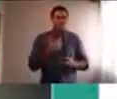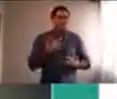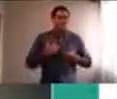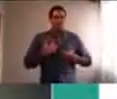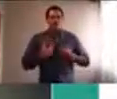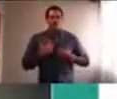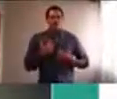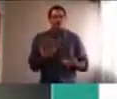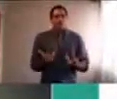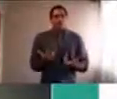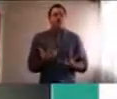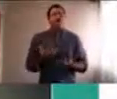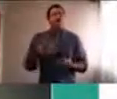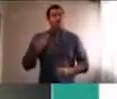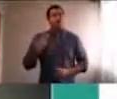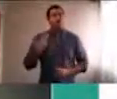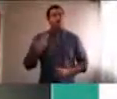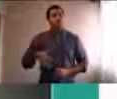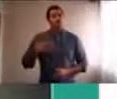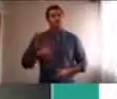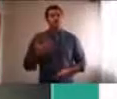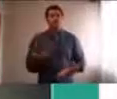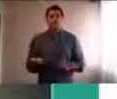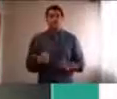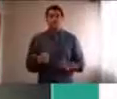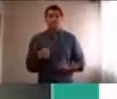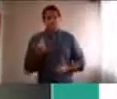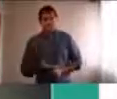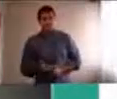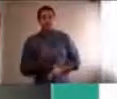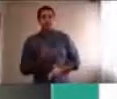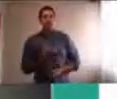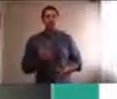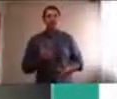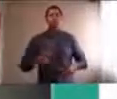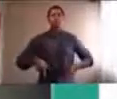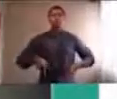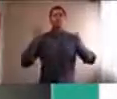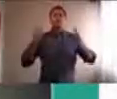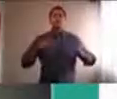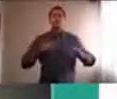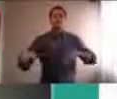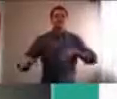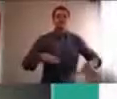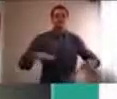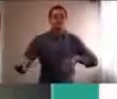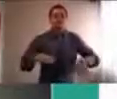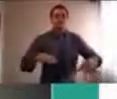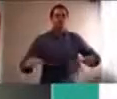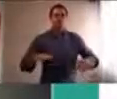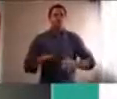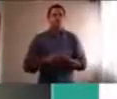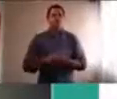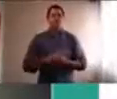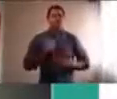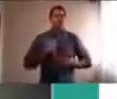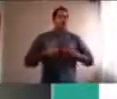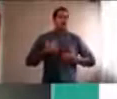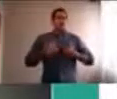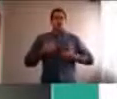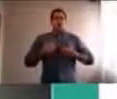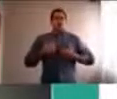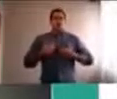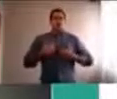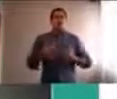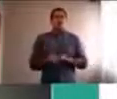emoción, porque nos genera movimiento, es como un motorcito, que cuando aparece, nos impulsa a